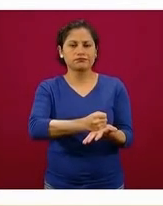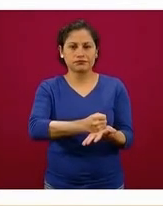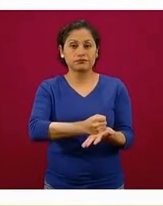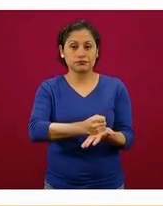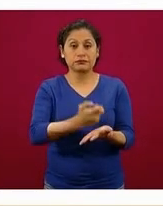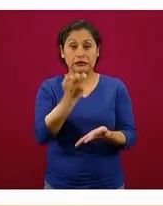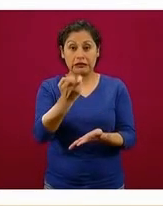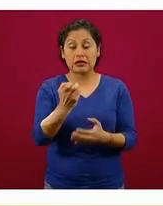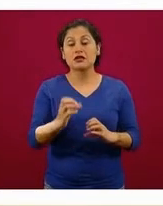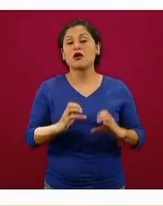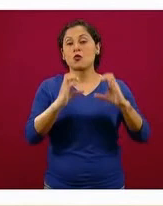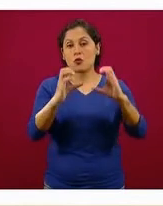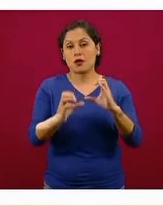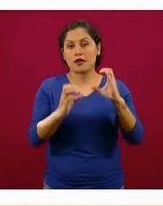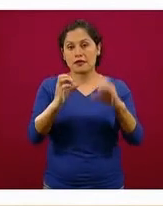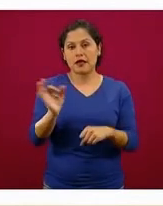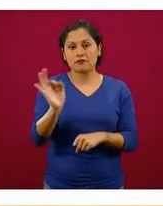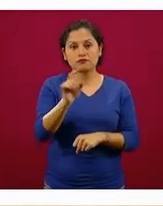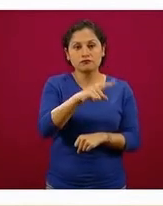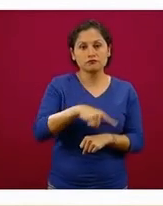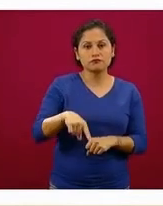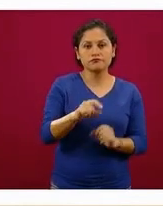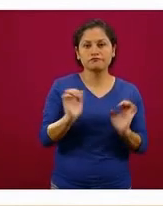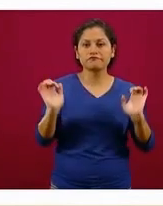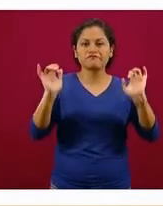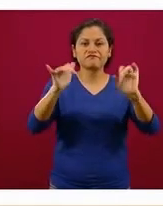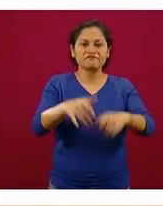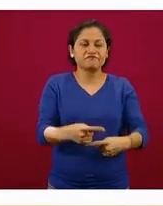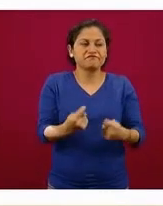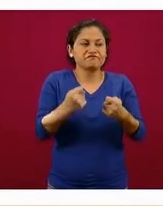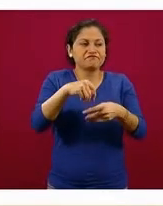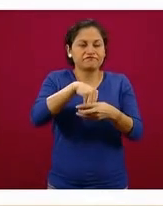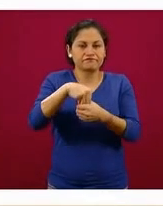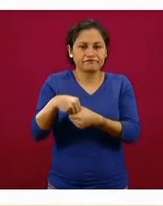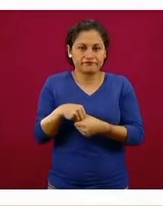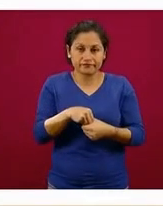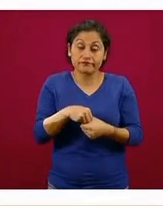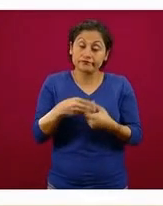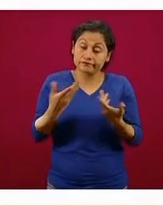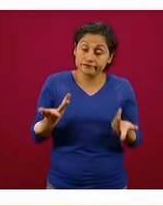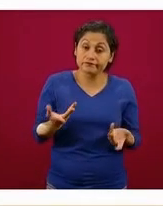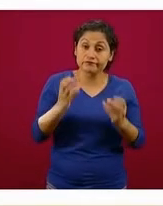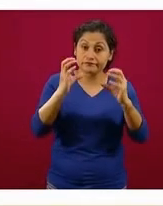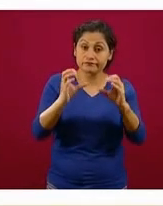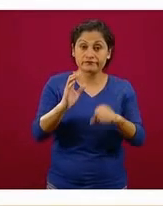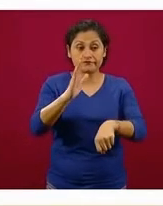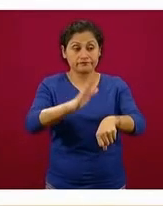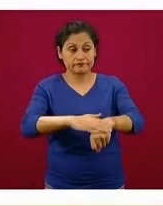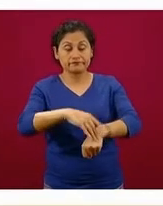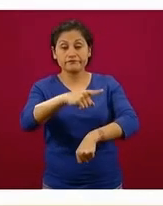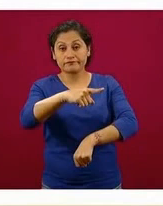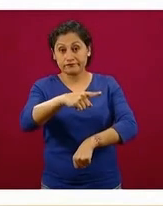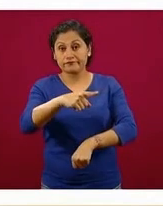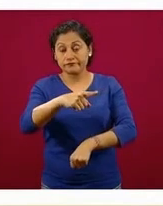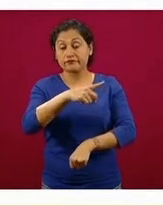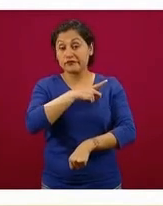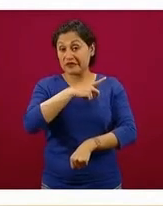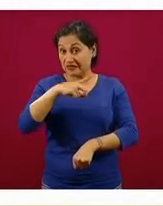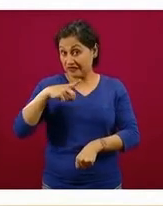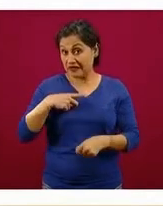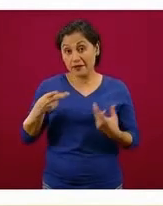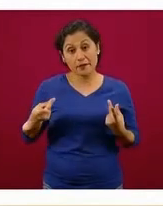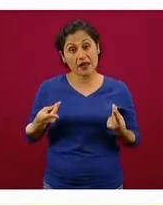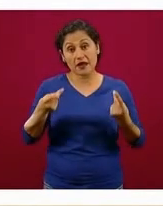hay una insuficiencia y se le recomendará al propietario o la propietaria del establecimiento que proceda con una inmediata